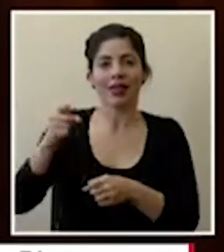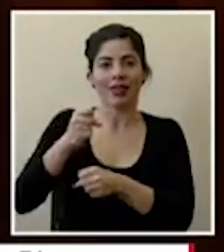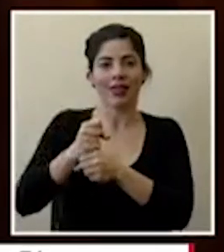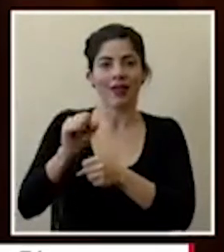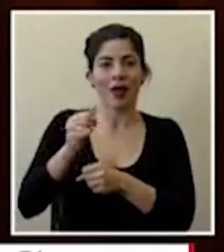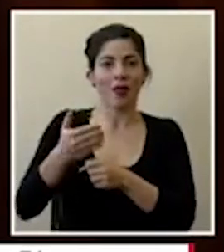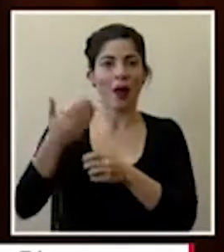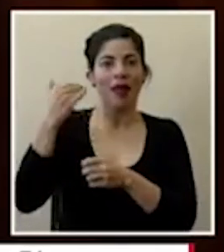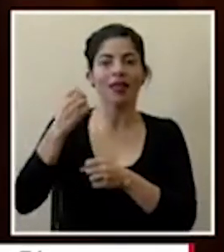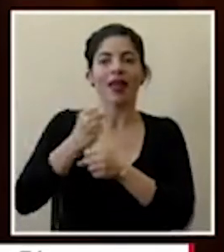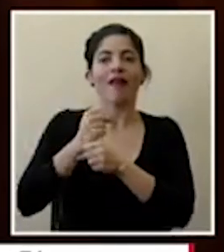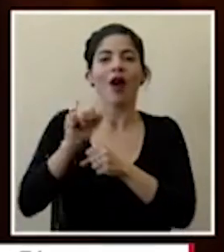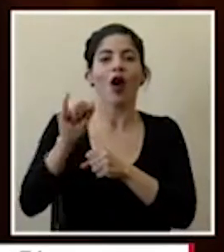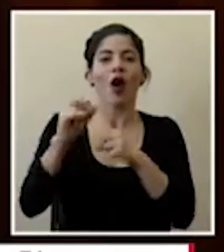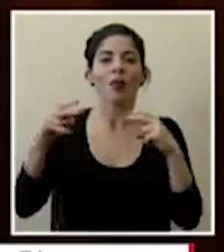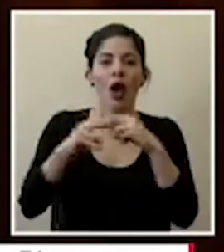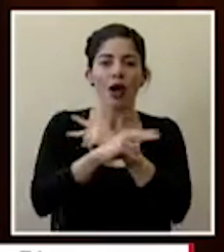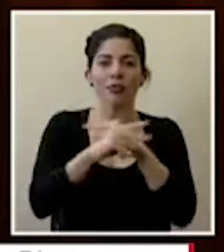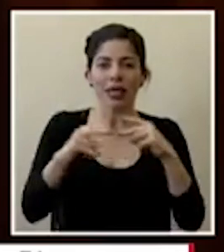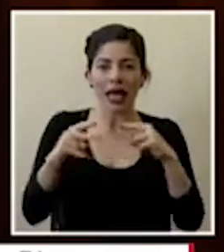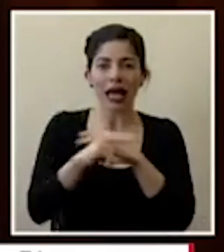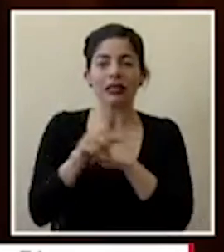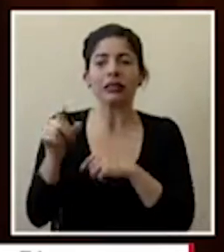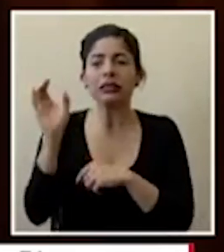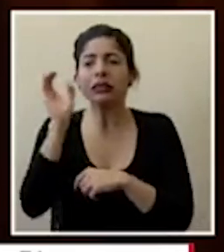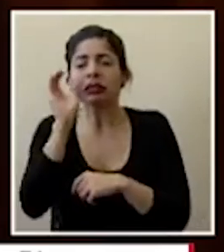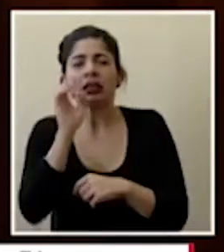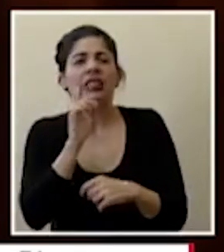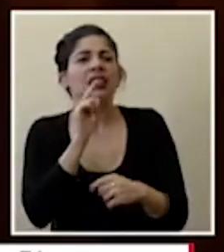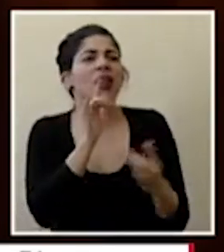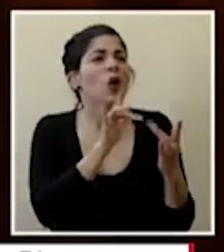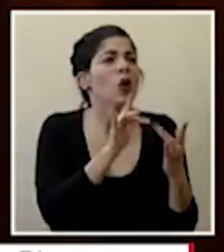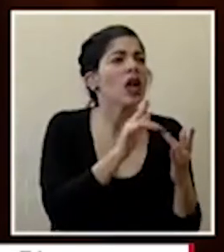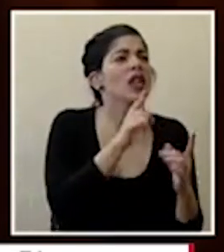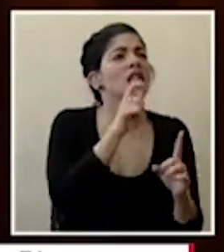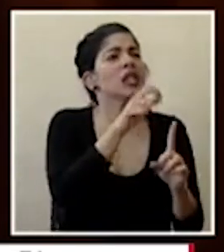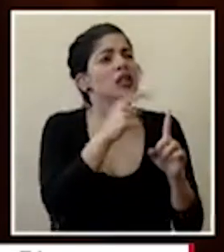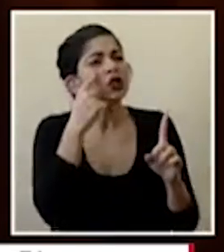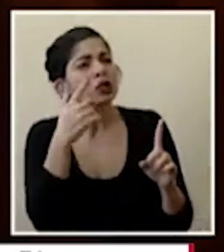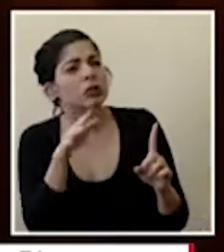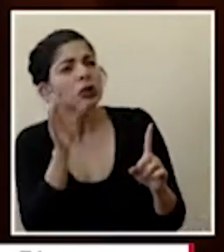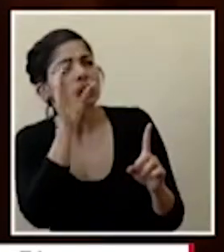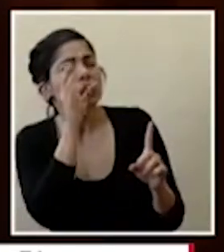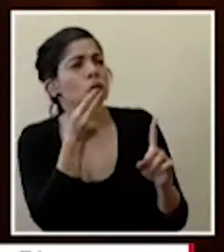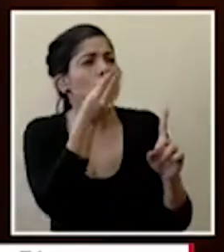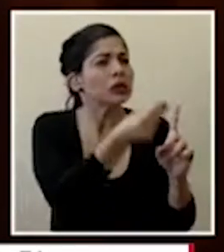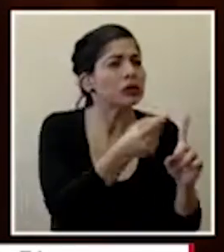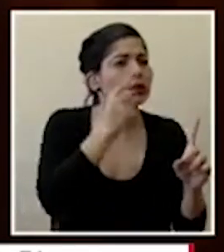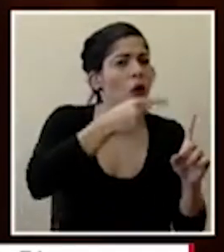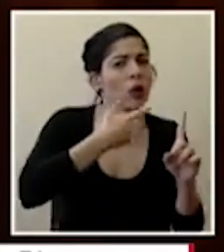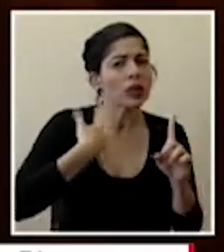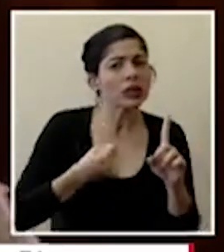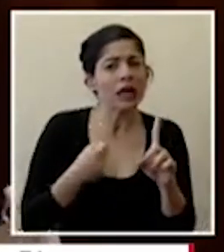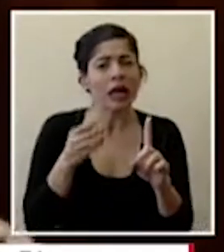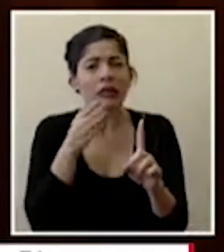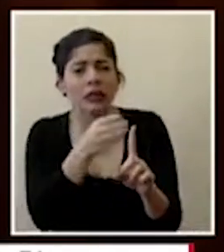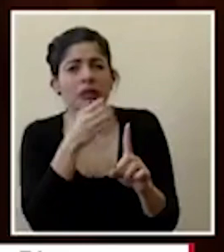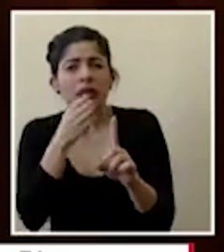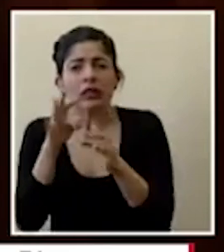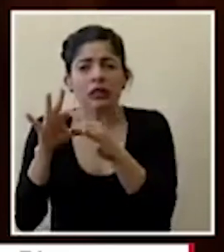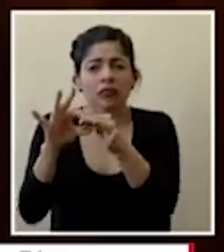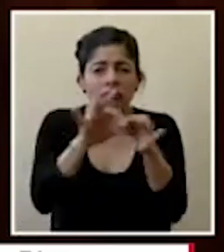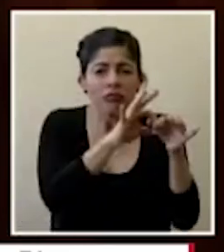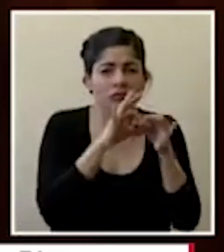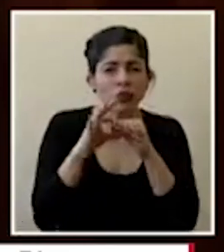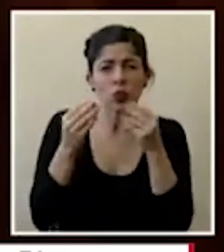anteriormente de hormiga de estar buscando los contactos los sospechosos las órdenes sanitarias todo lo que es la coordinación